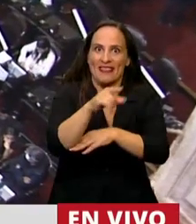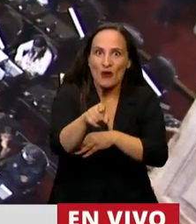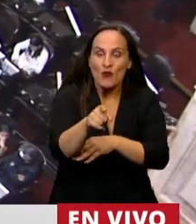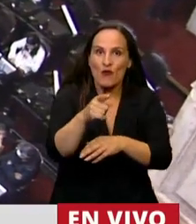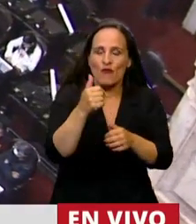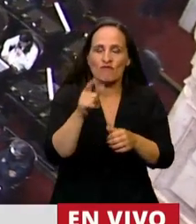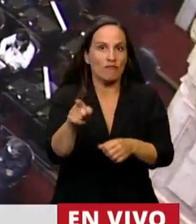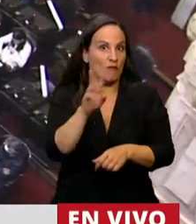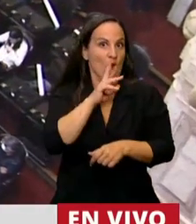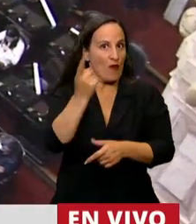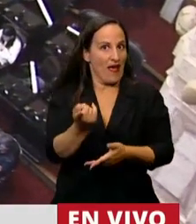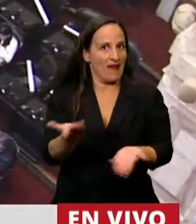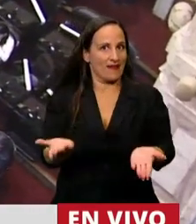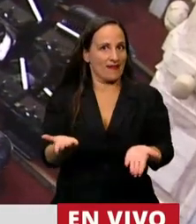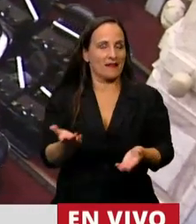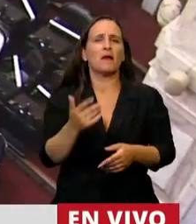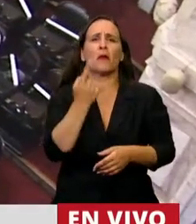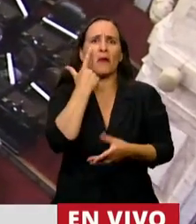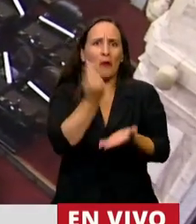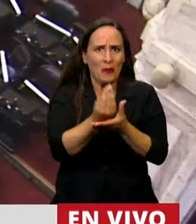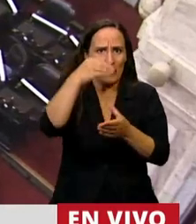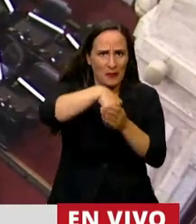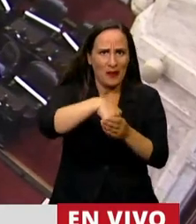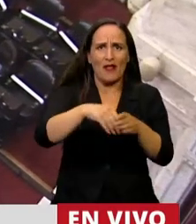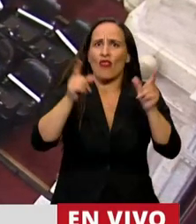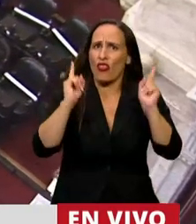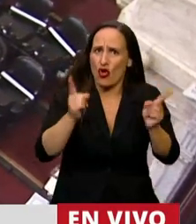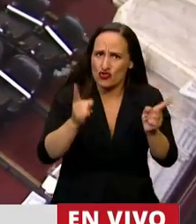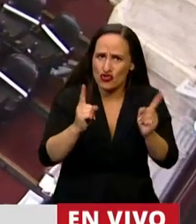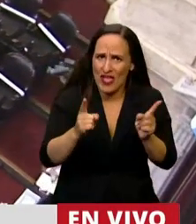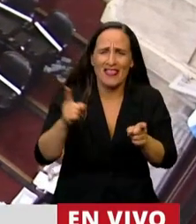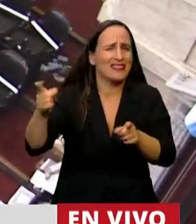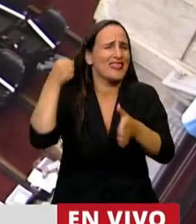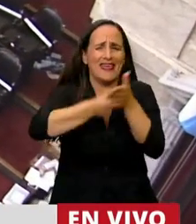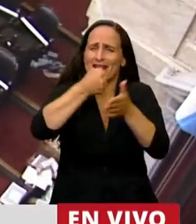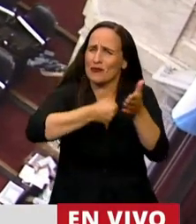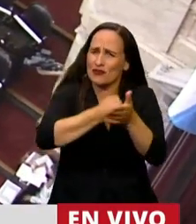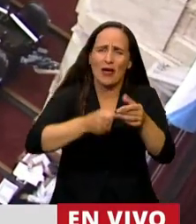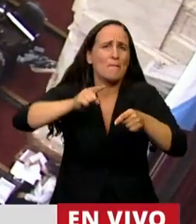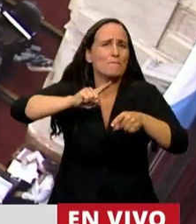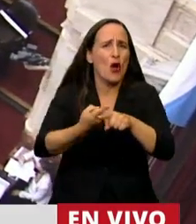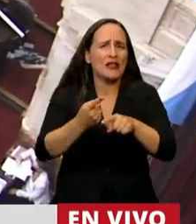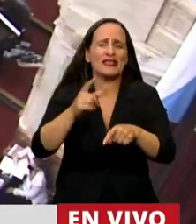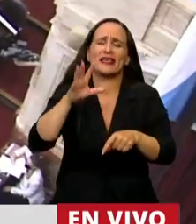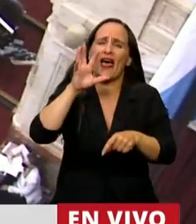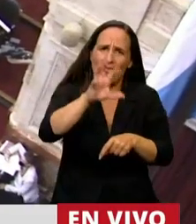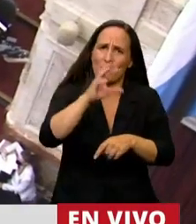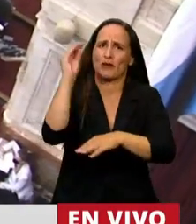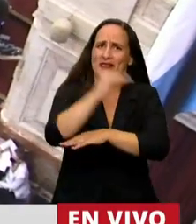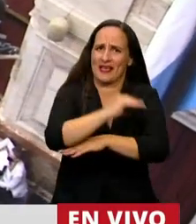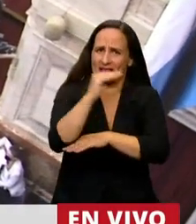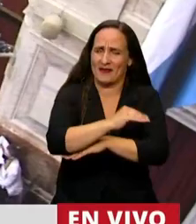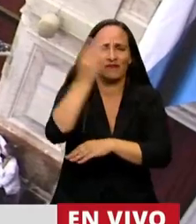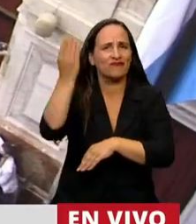Como mujer, vecina, docente, militante y política santacruceña, la